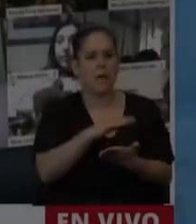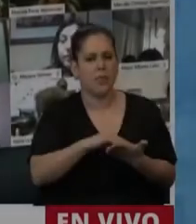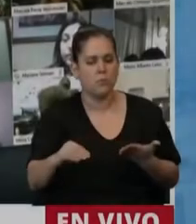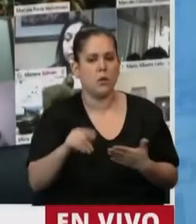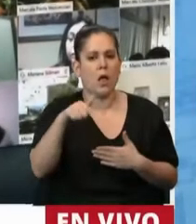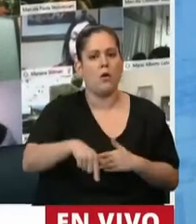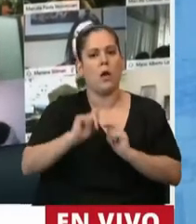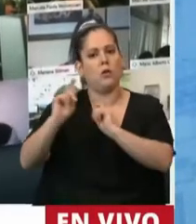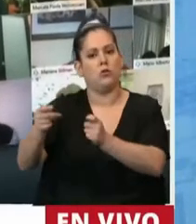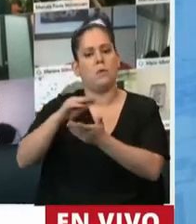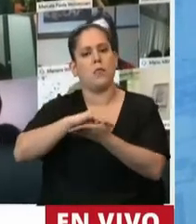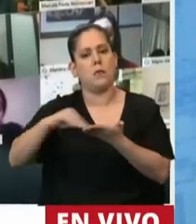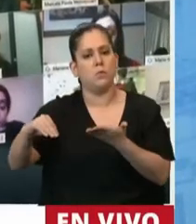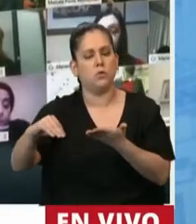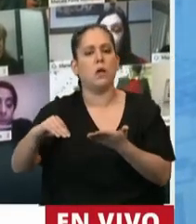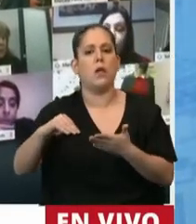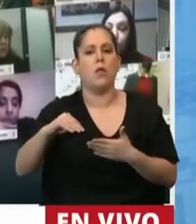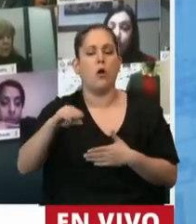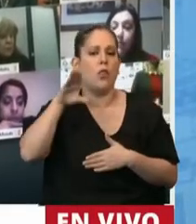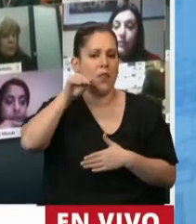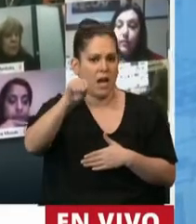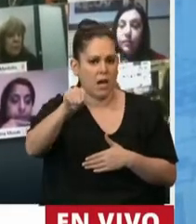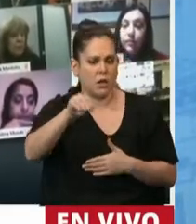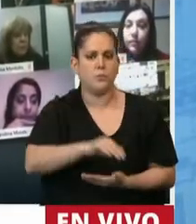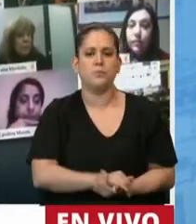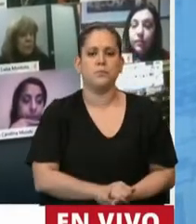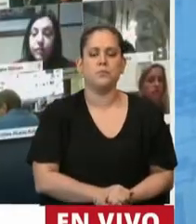Tiene la palabra el diputado Nicolás del Caño.